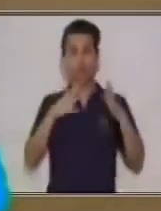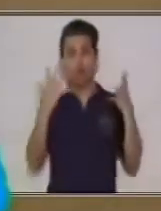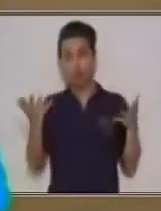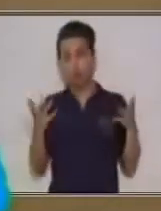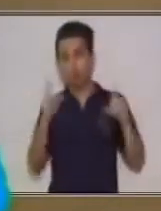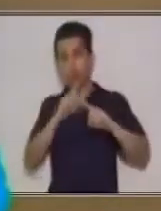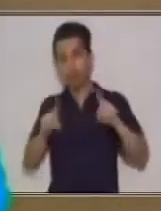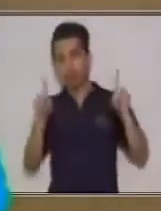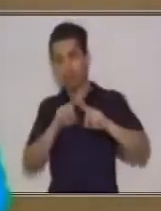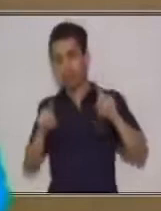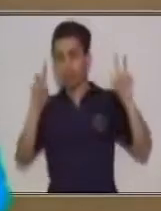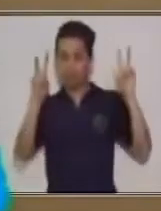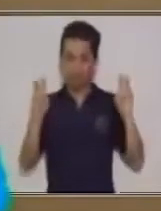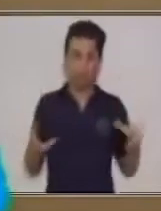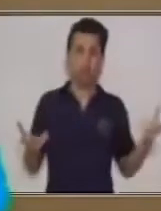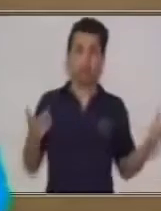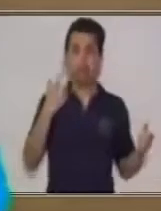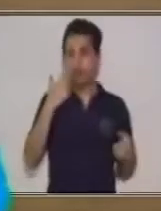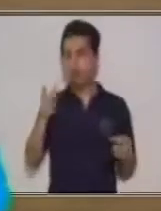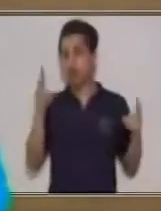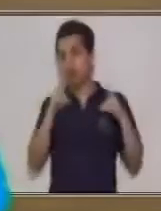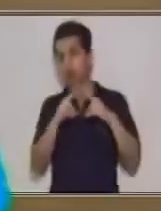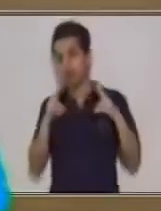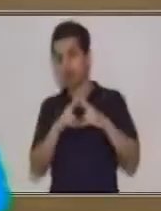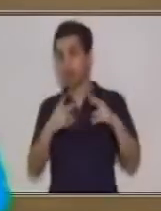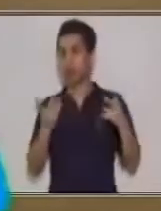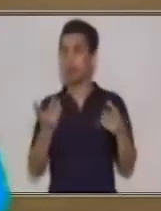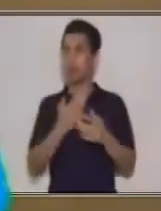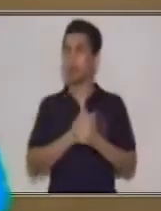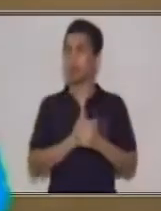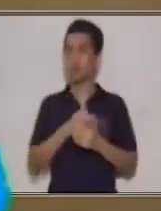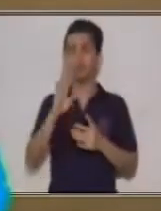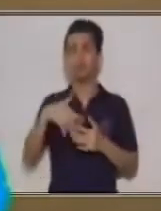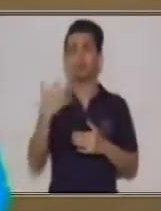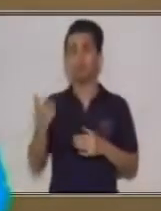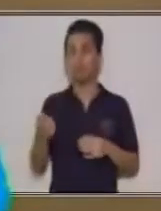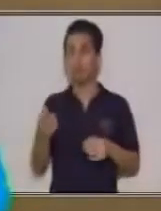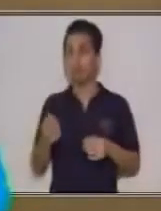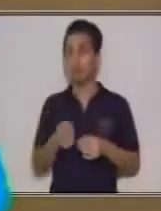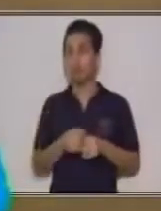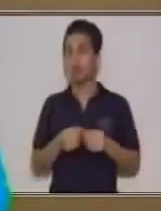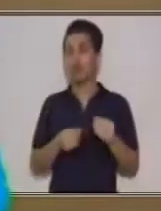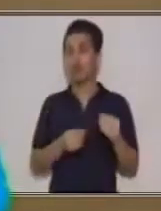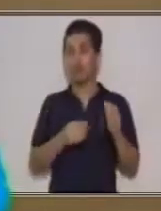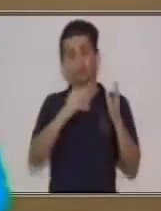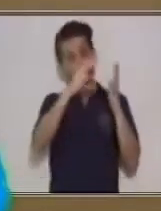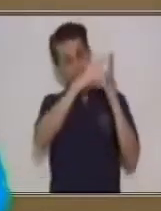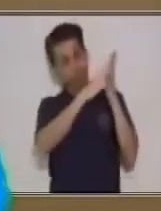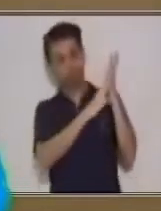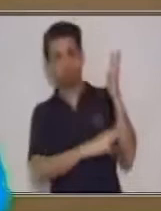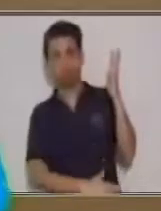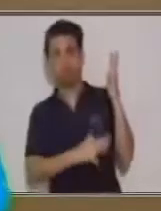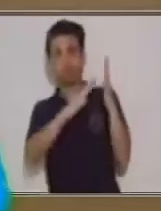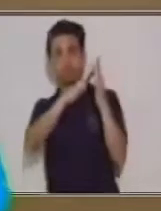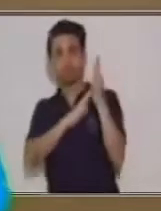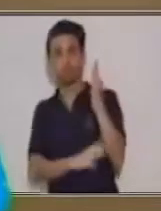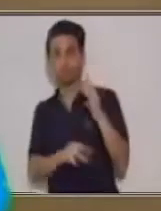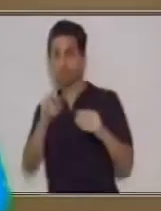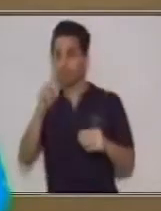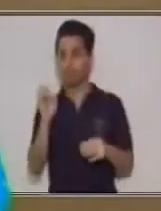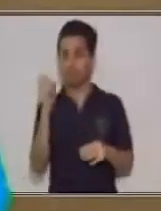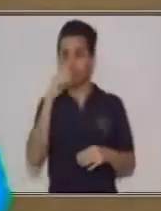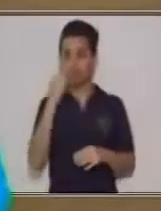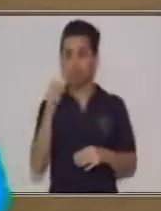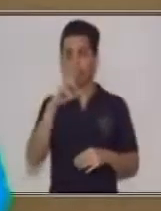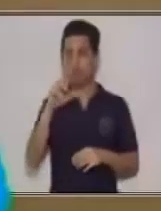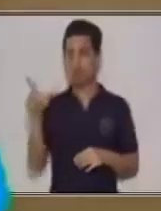introducir el tema, vamos a empezar a conocer ese tema. El desarrollo va a tratar acerca del tema con la